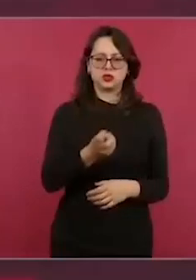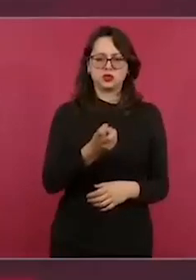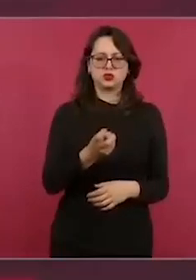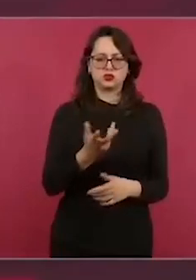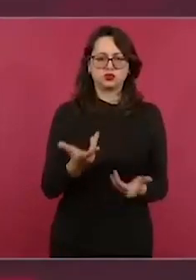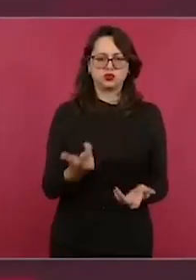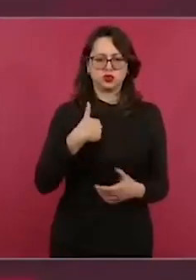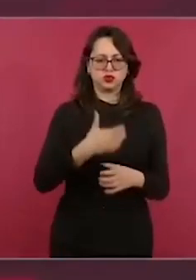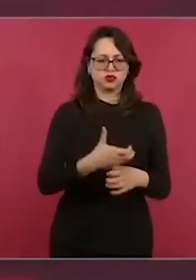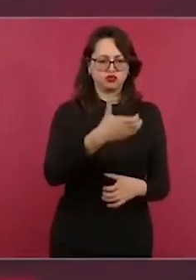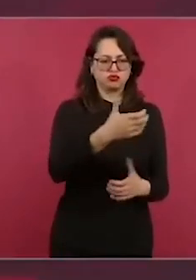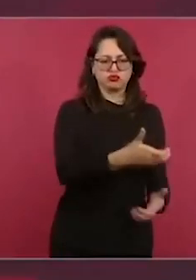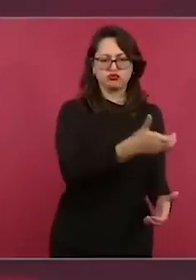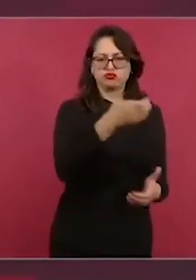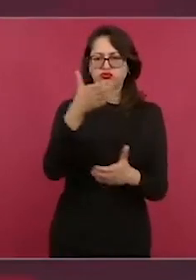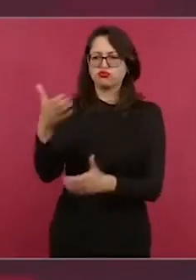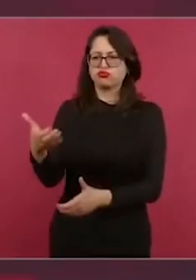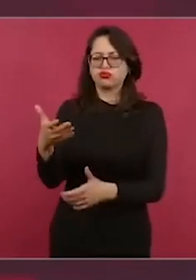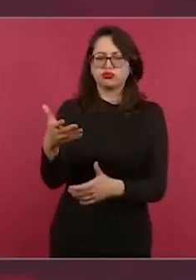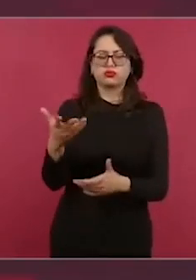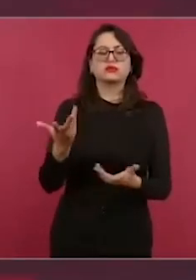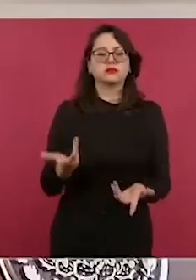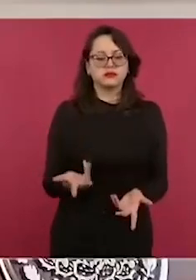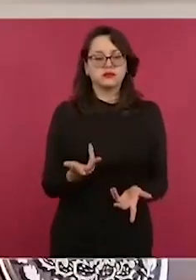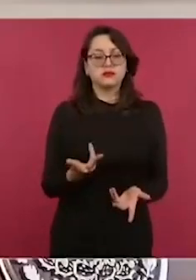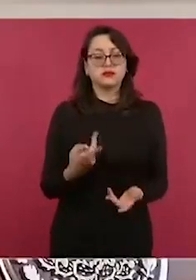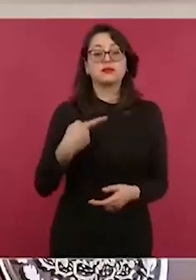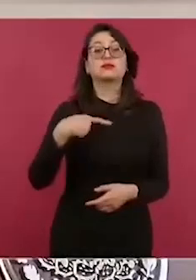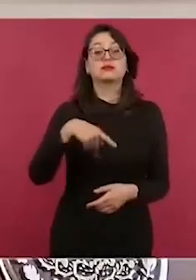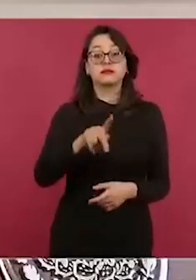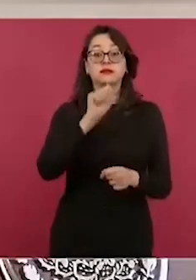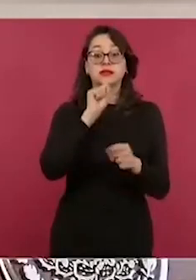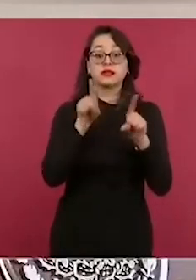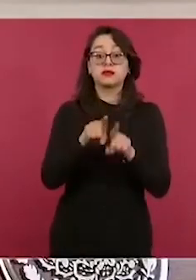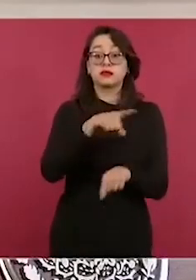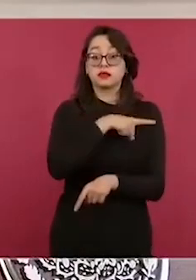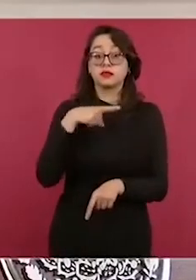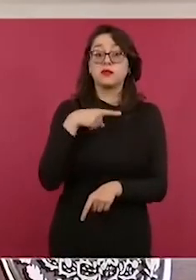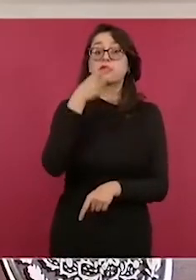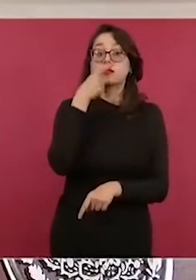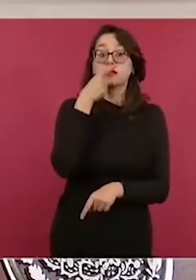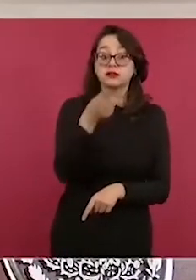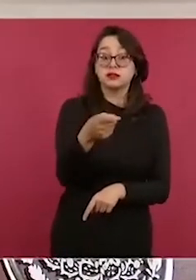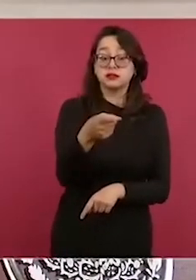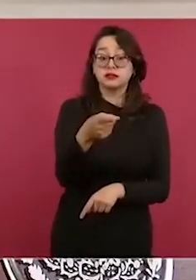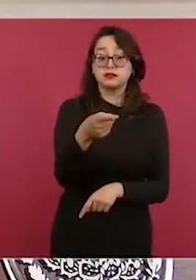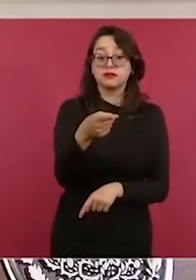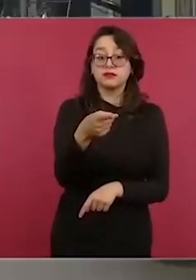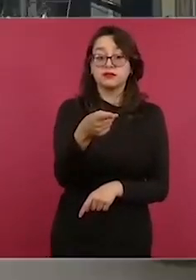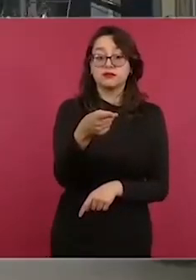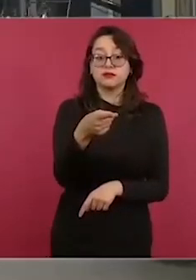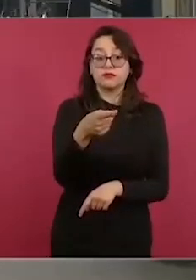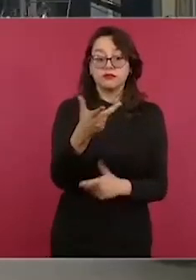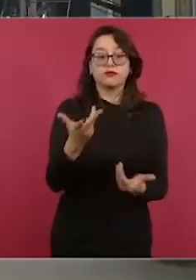del bastón que entregué, que también para conocimiento me